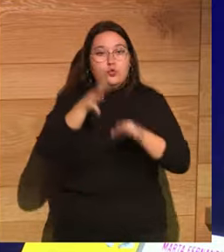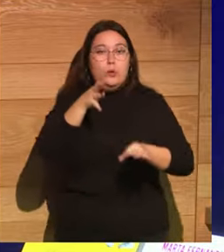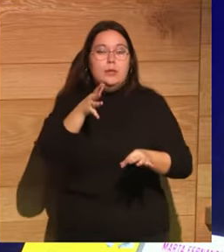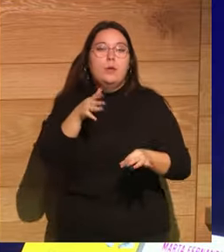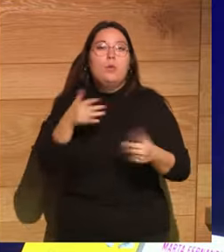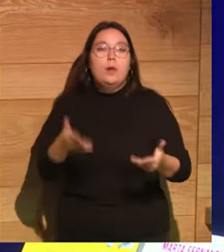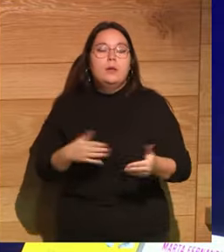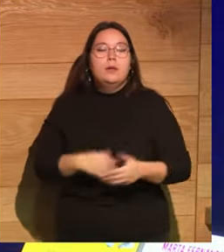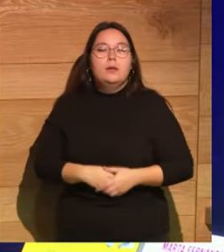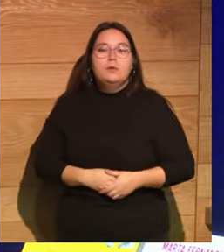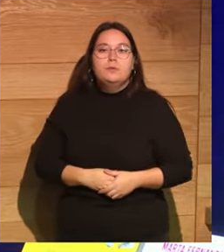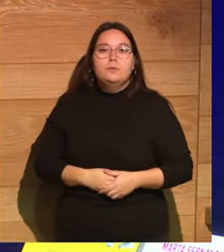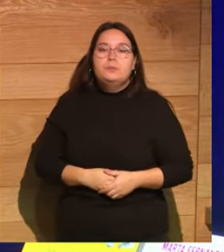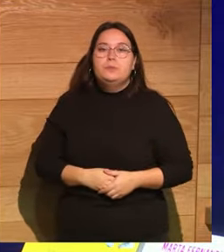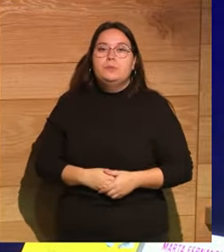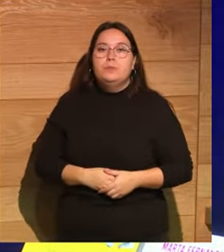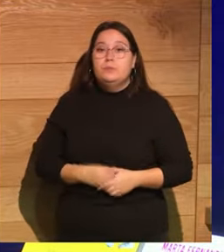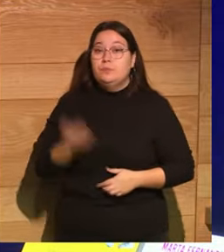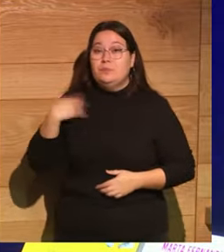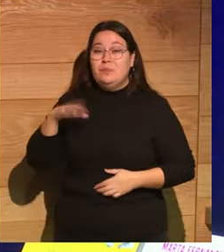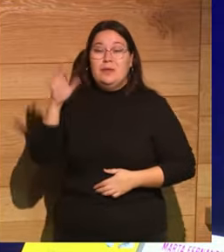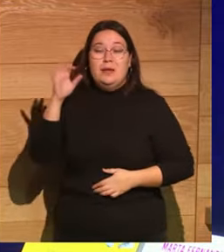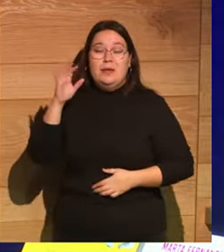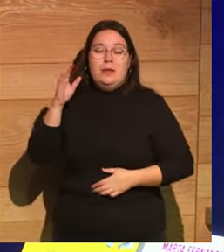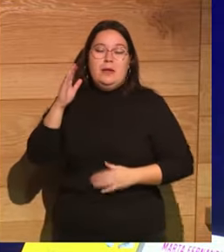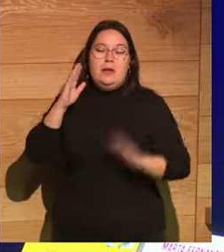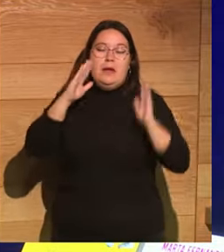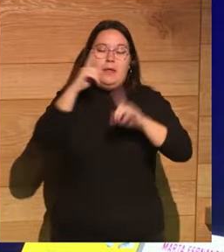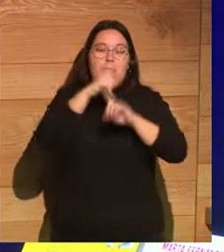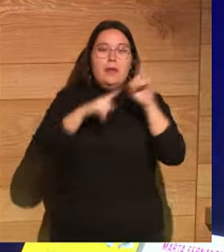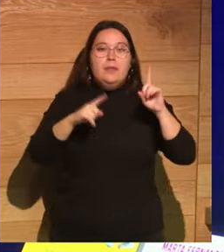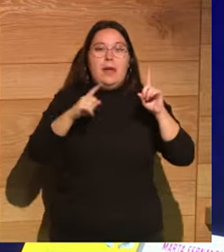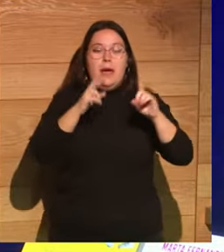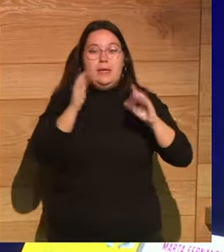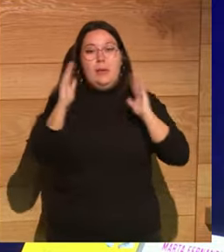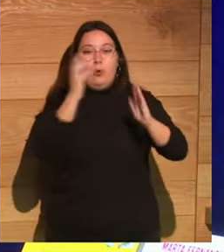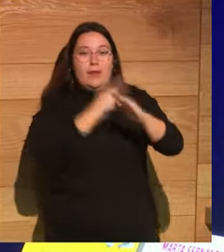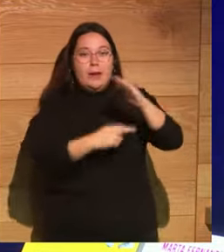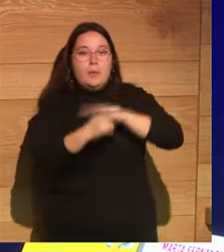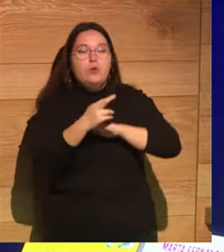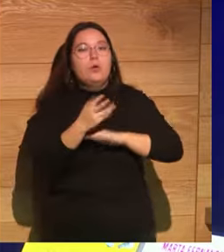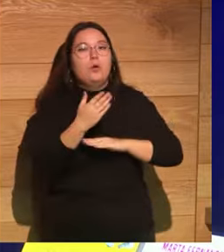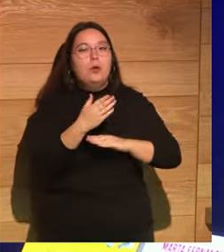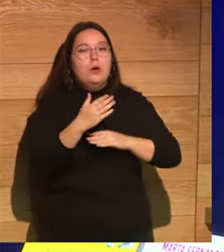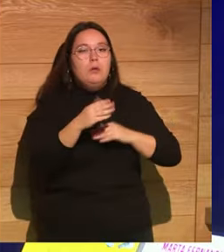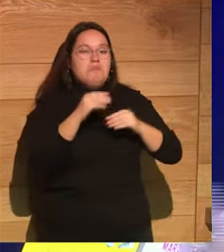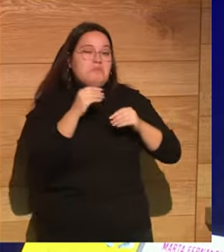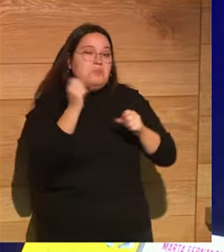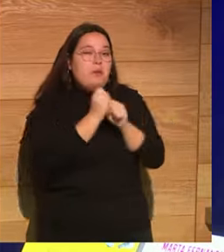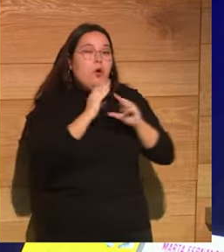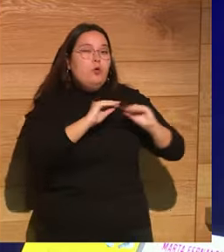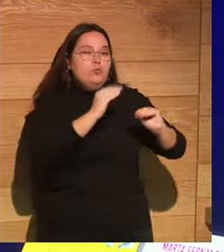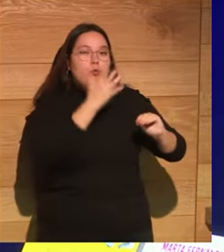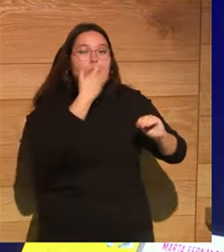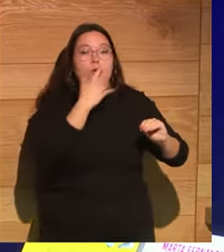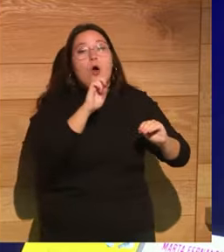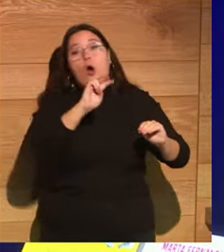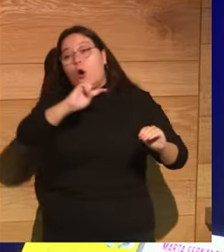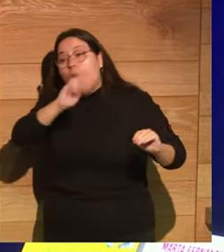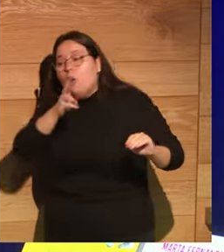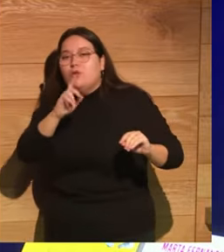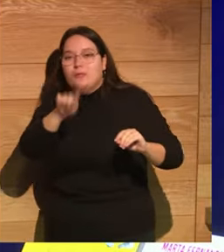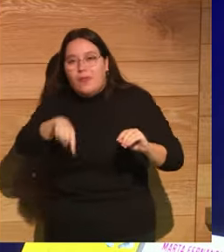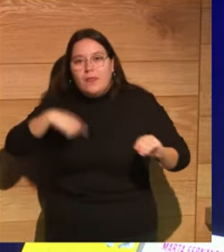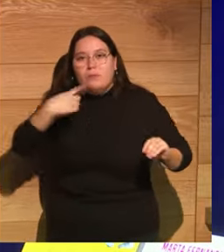de que ya desde la Edad Media y en el Renacimiento se conocía mucho su obra. Otros autores los hemos redescubierto mucho tiempo